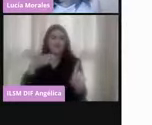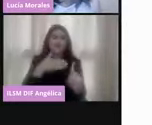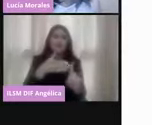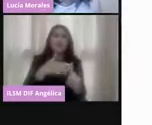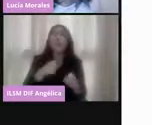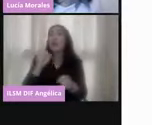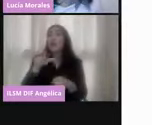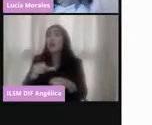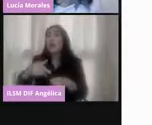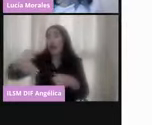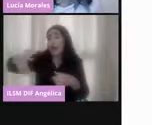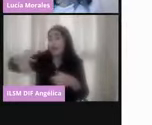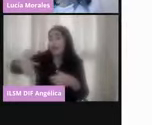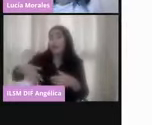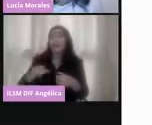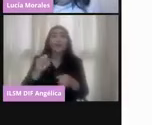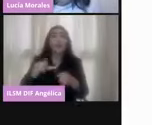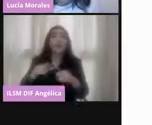género.